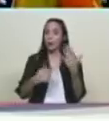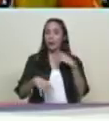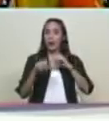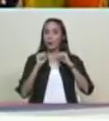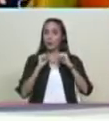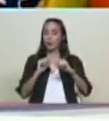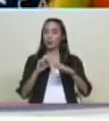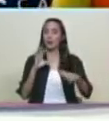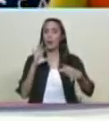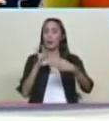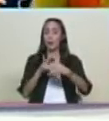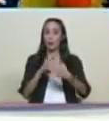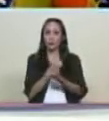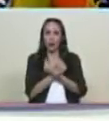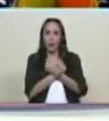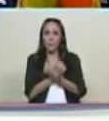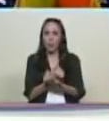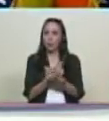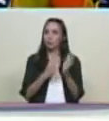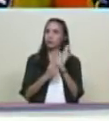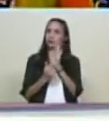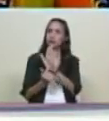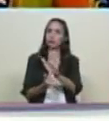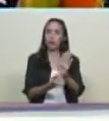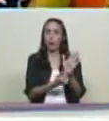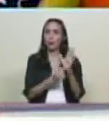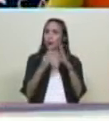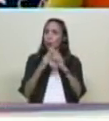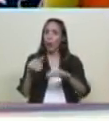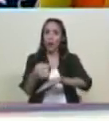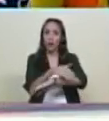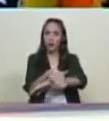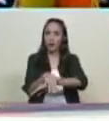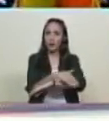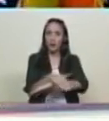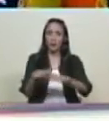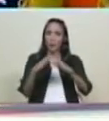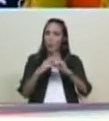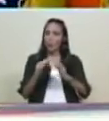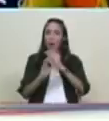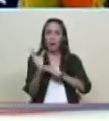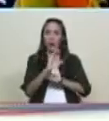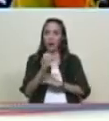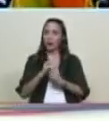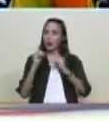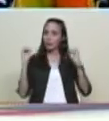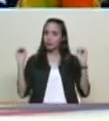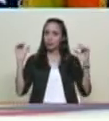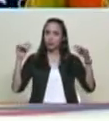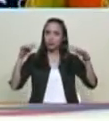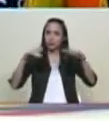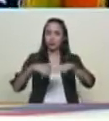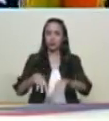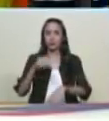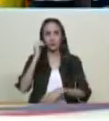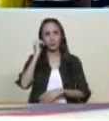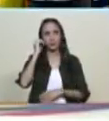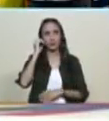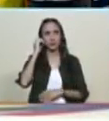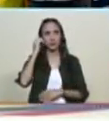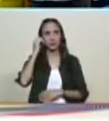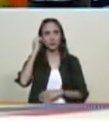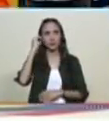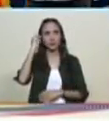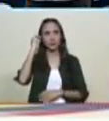maravillosa del amor se ha expresado hoy en las calles de Caracas con nuestros niños y con nuestras niñas y seguramente en todo el país